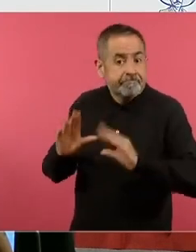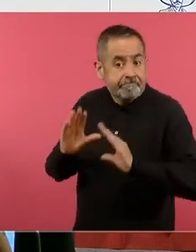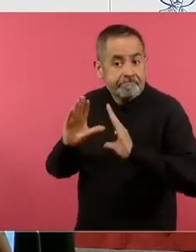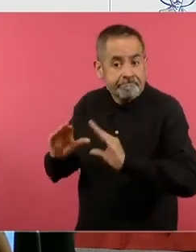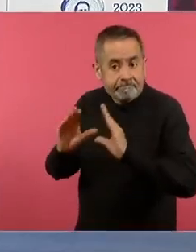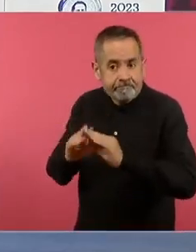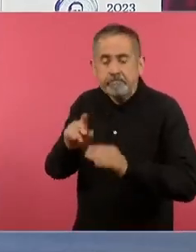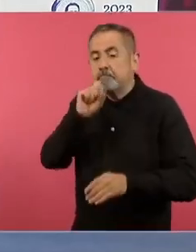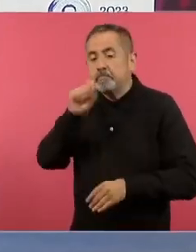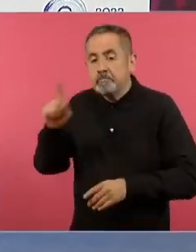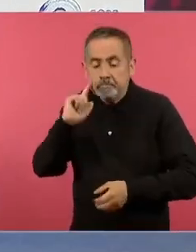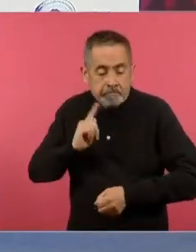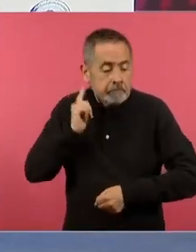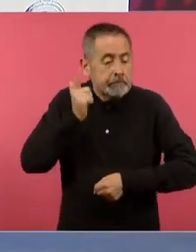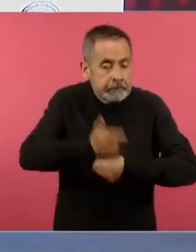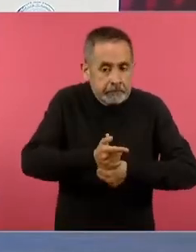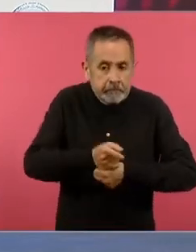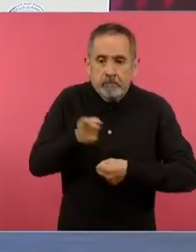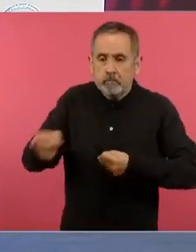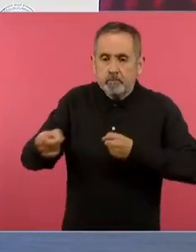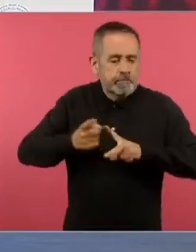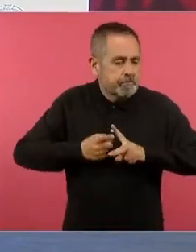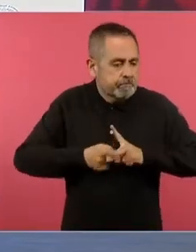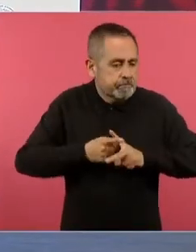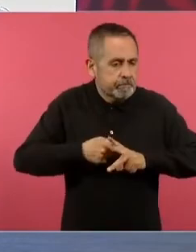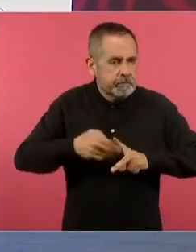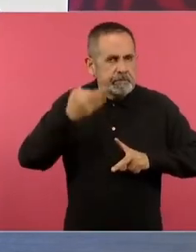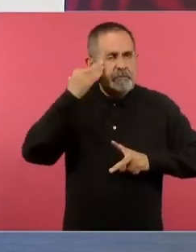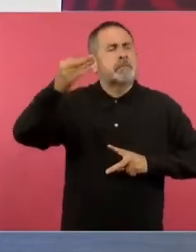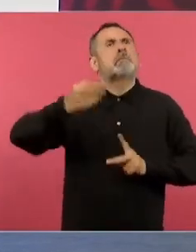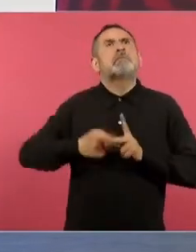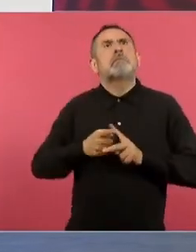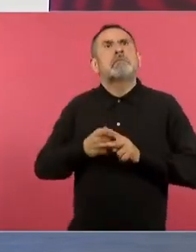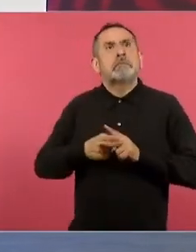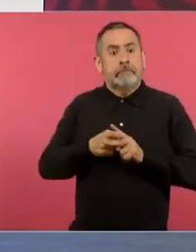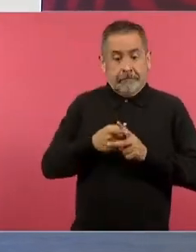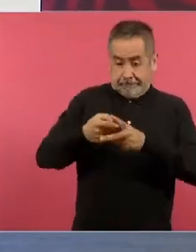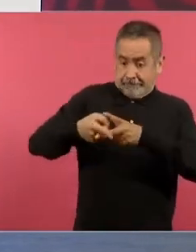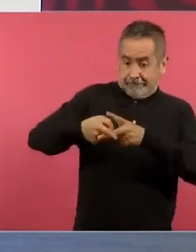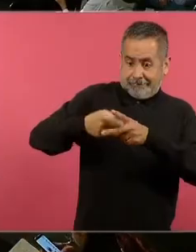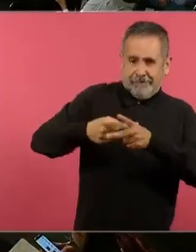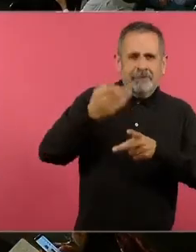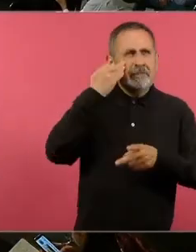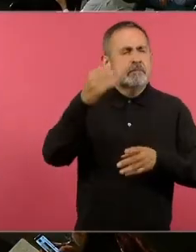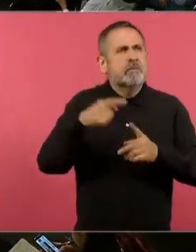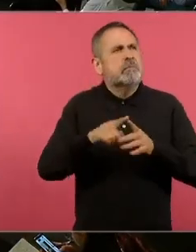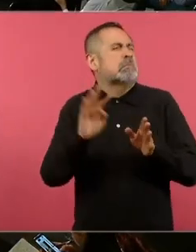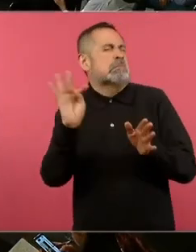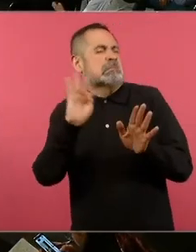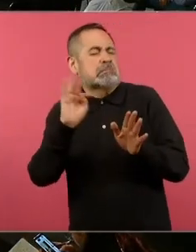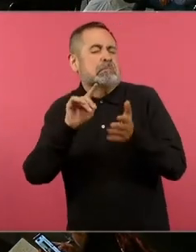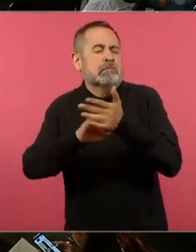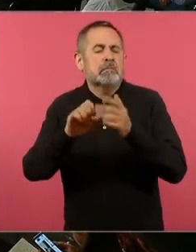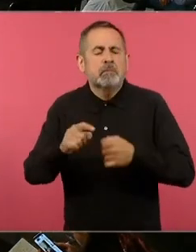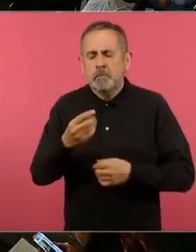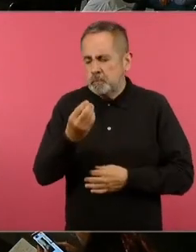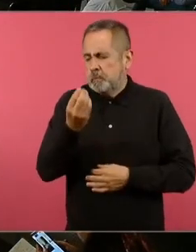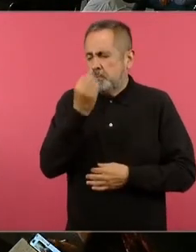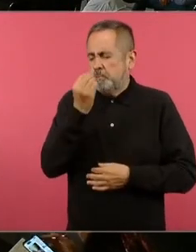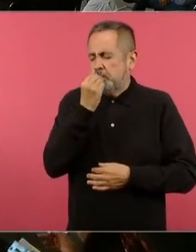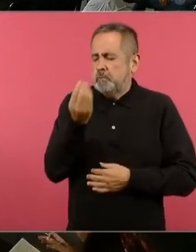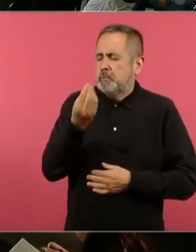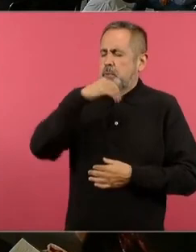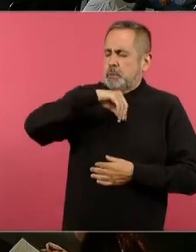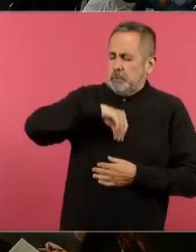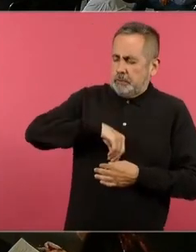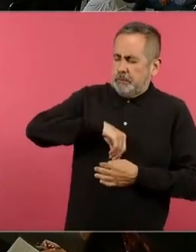se le está pidiendo que haga un cálculo de tiempos de suerte que él diga si yo estoy ingiriendo tal cosa